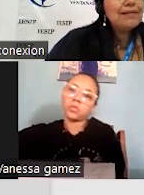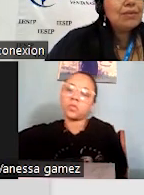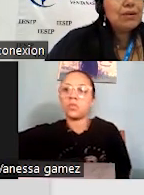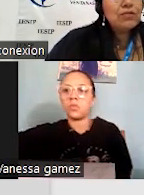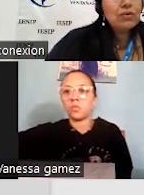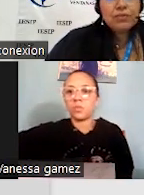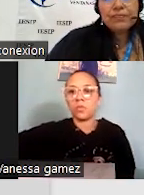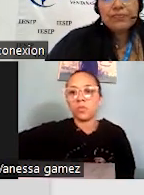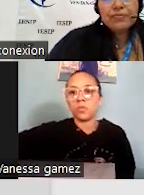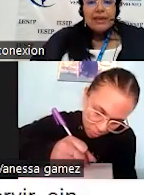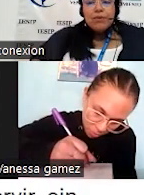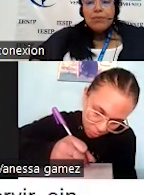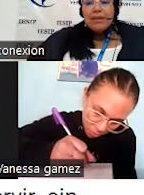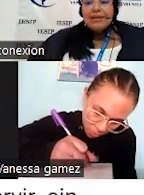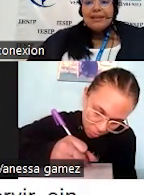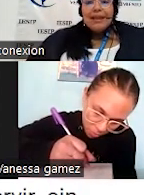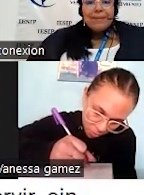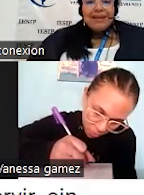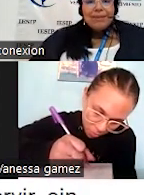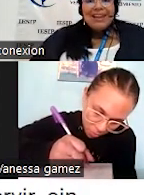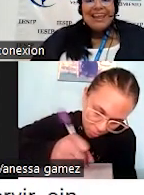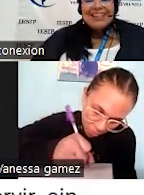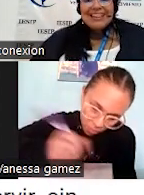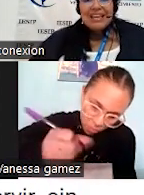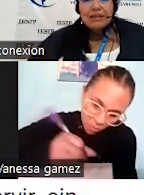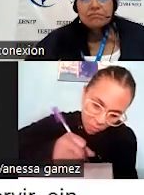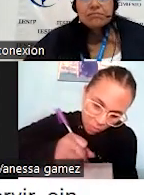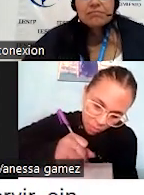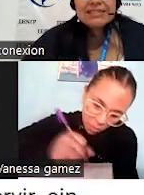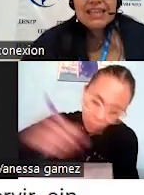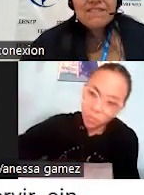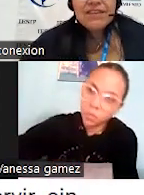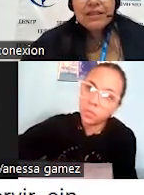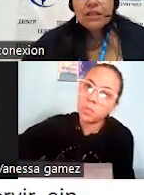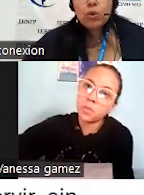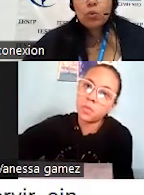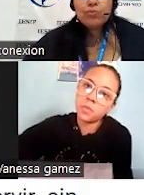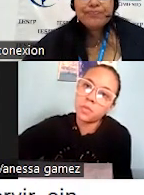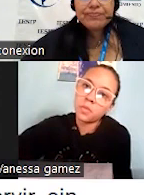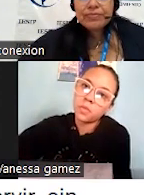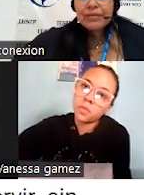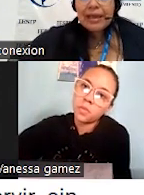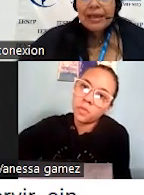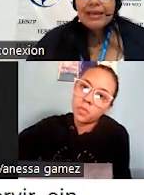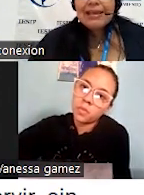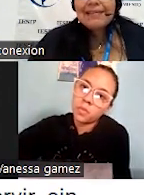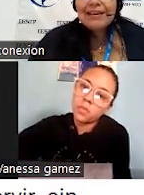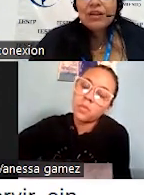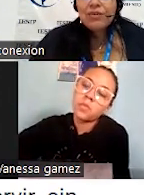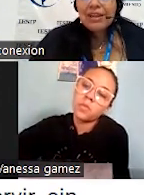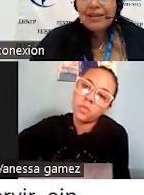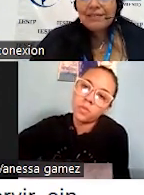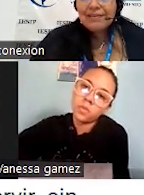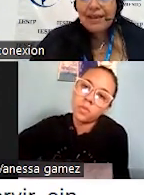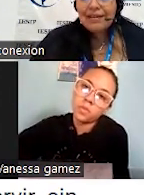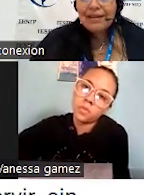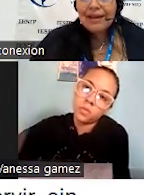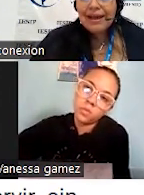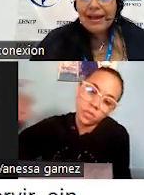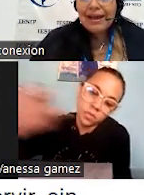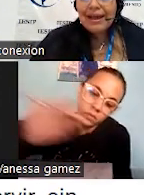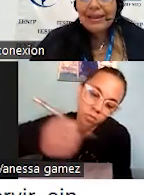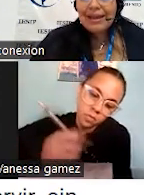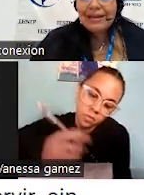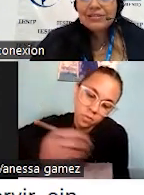es el servicio. Proviene de la palabra latín, servitium, y hace referencia